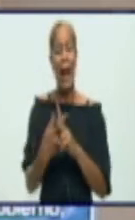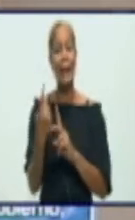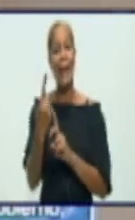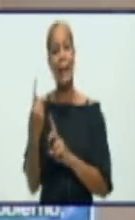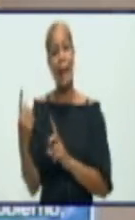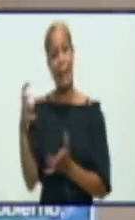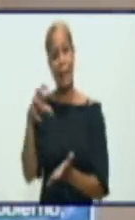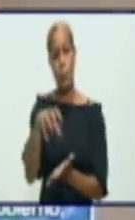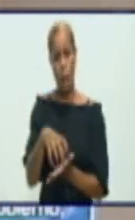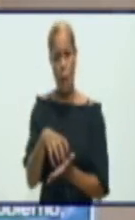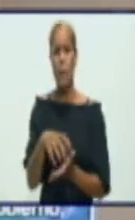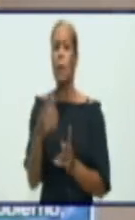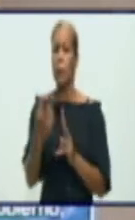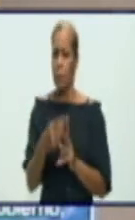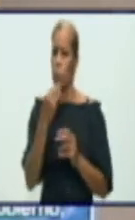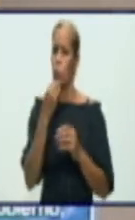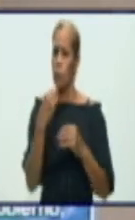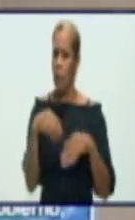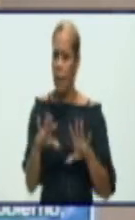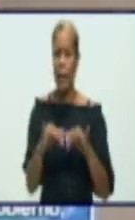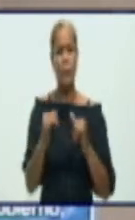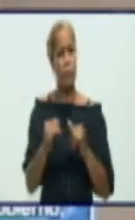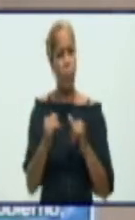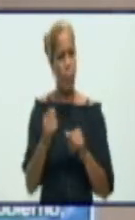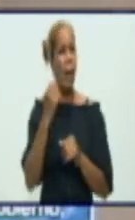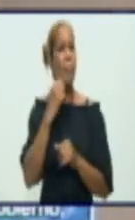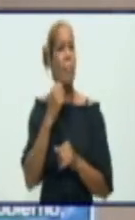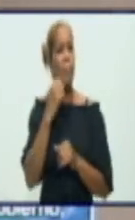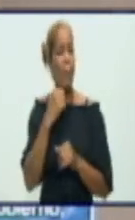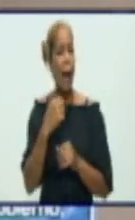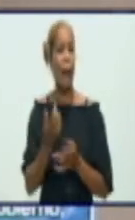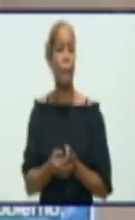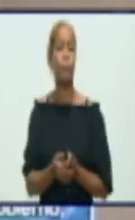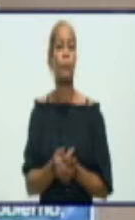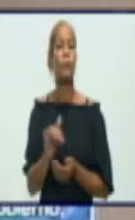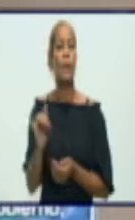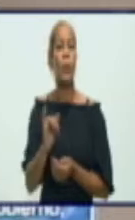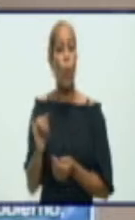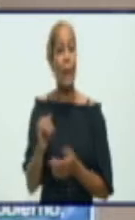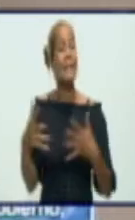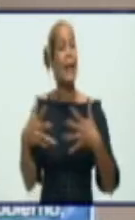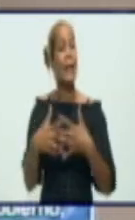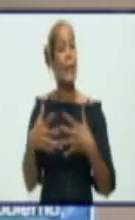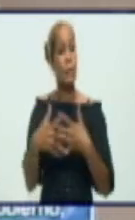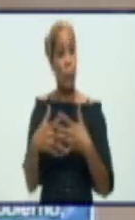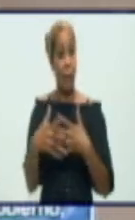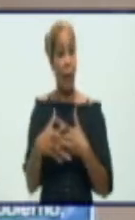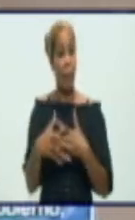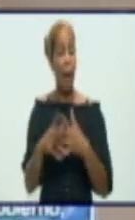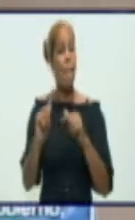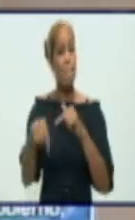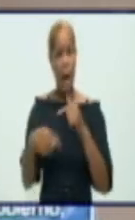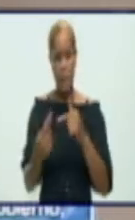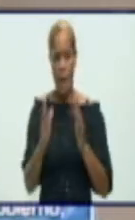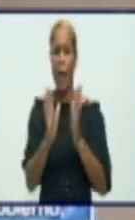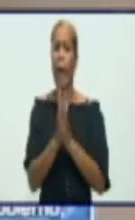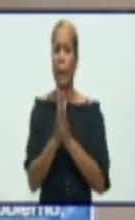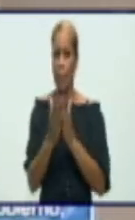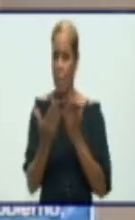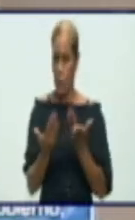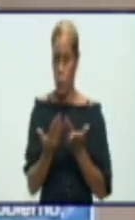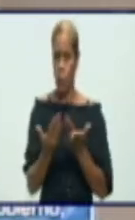Y pudieran mencionarse, incluso tengo, se han razonado unas cuantas medidas, mañana que salgan en el periódico, se informen